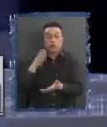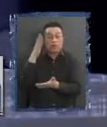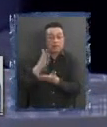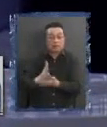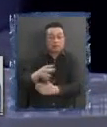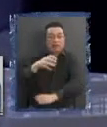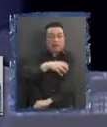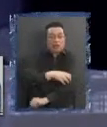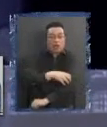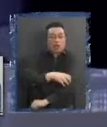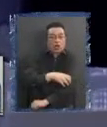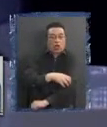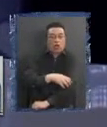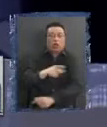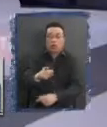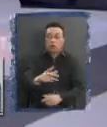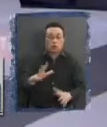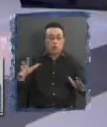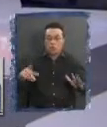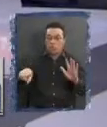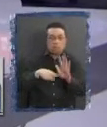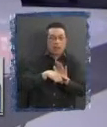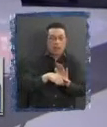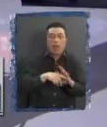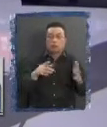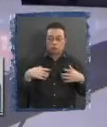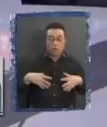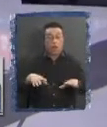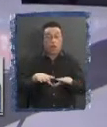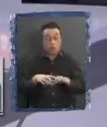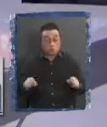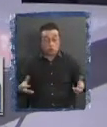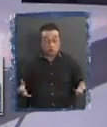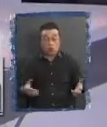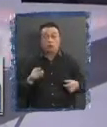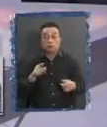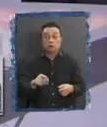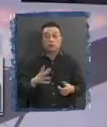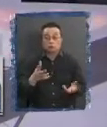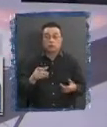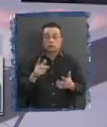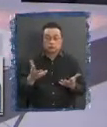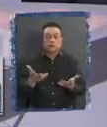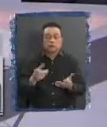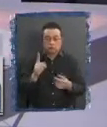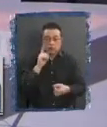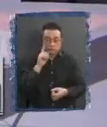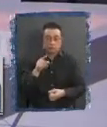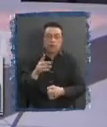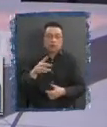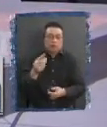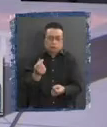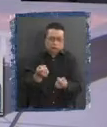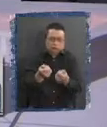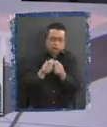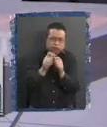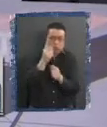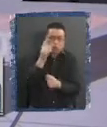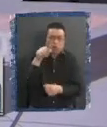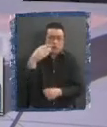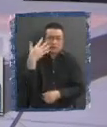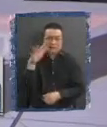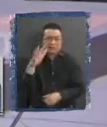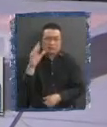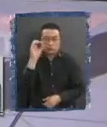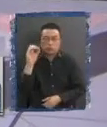,15. Eso está muy mal. ¿Estamos de acuerdo con la ¿Qué patazo de reacción? ¿No tenemos ninguna discusión